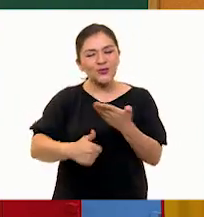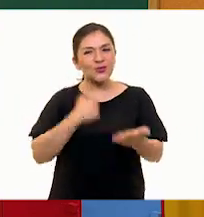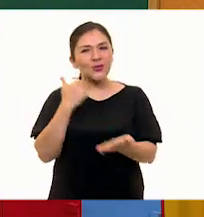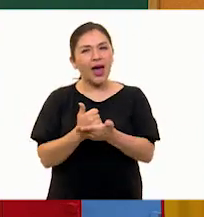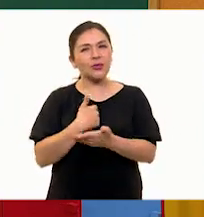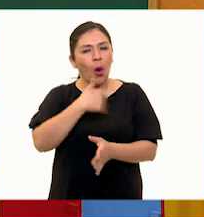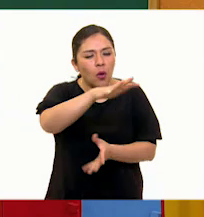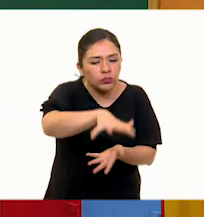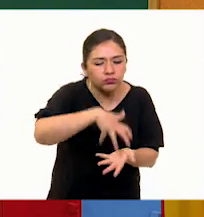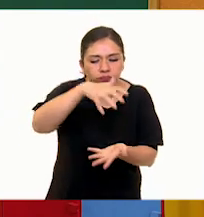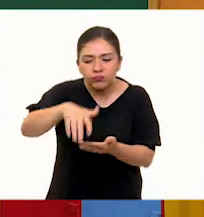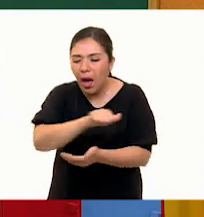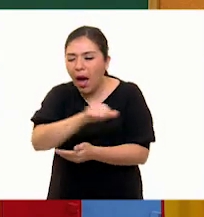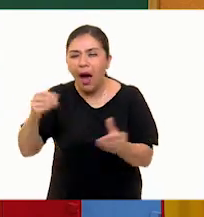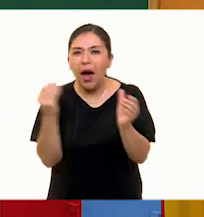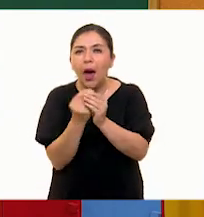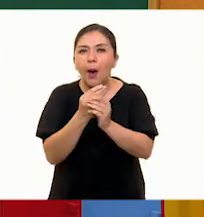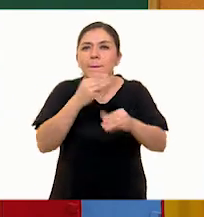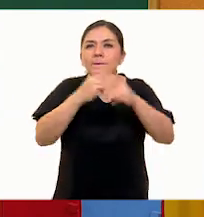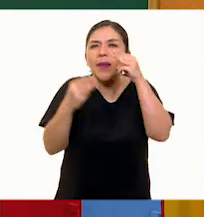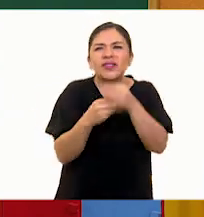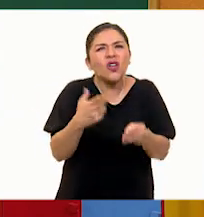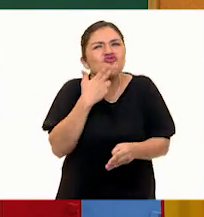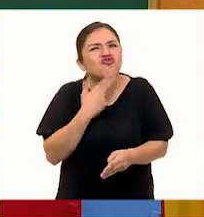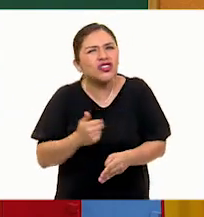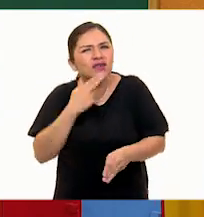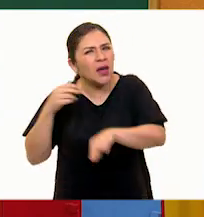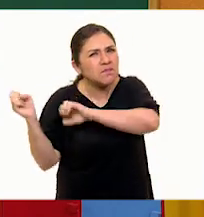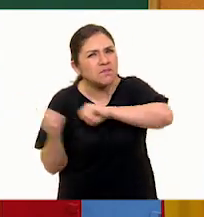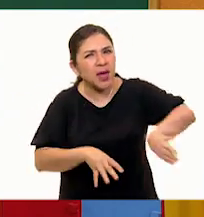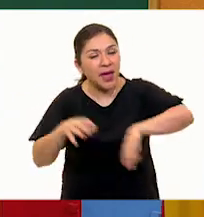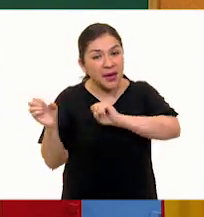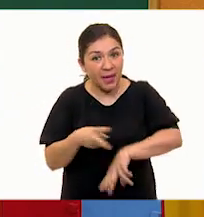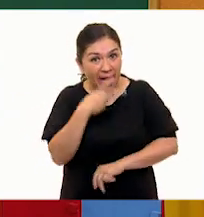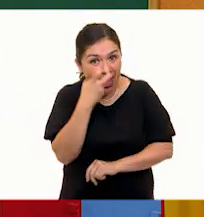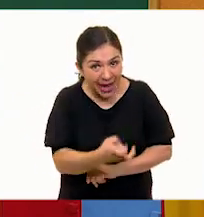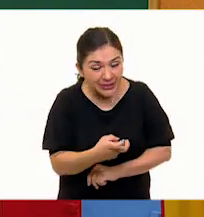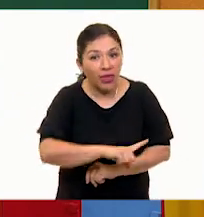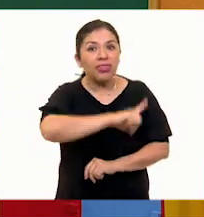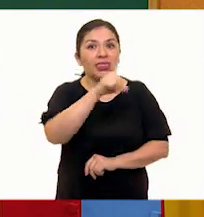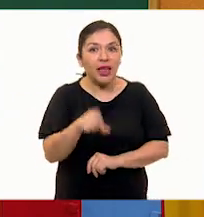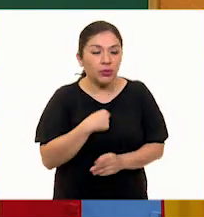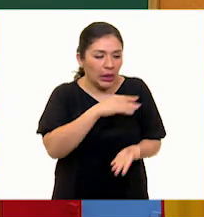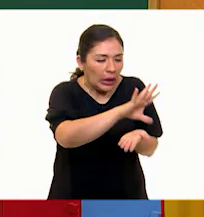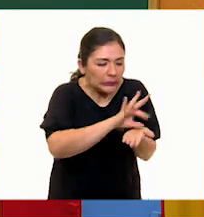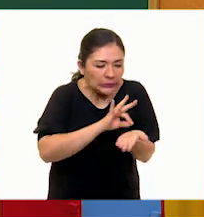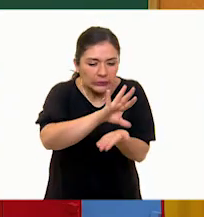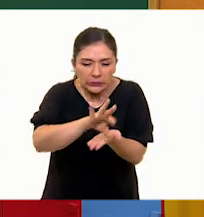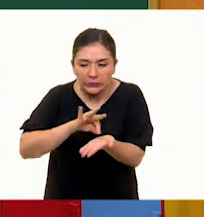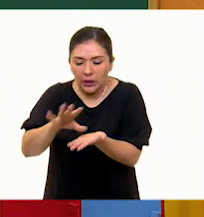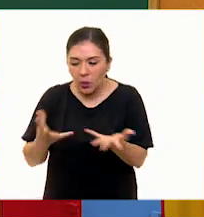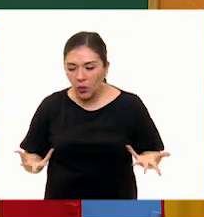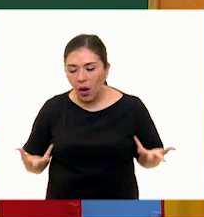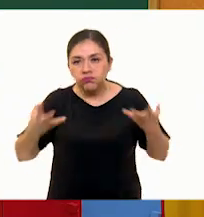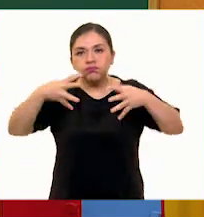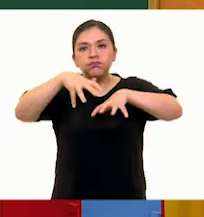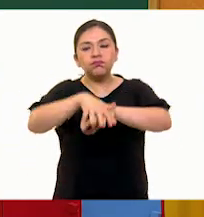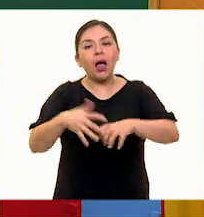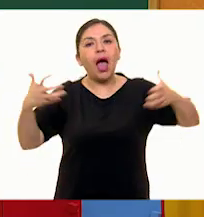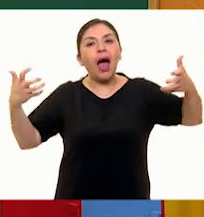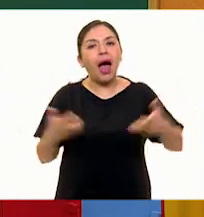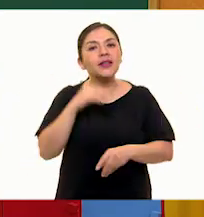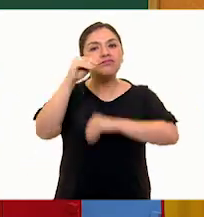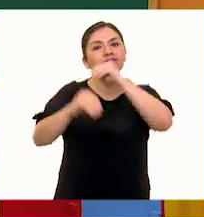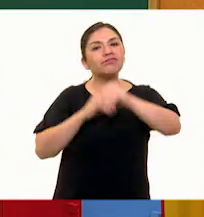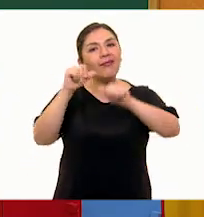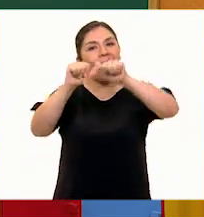materiales de desperdicio y después los junto y creo una